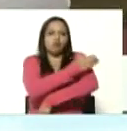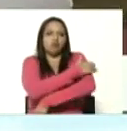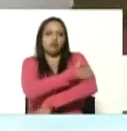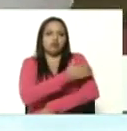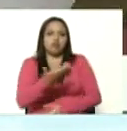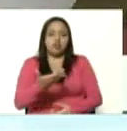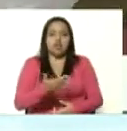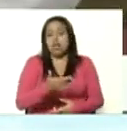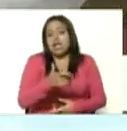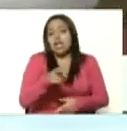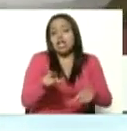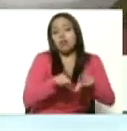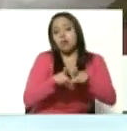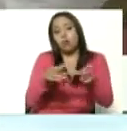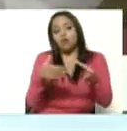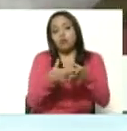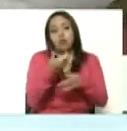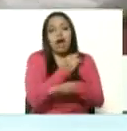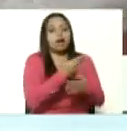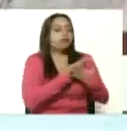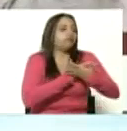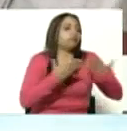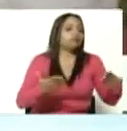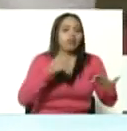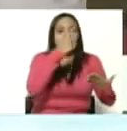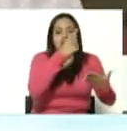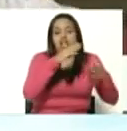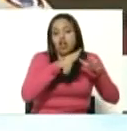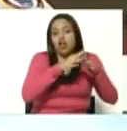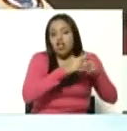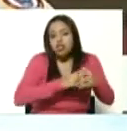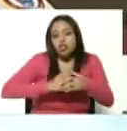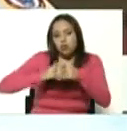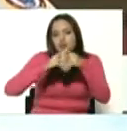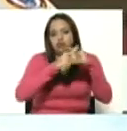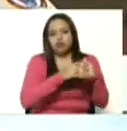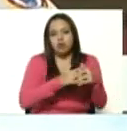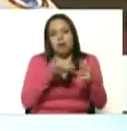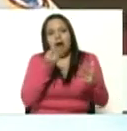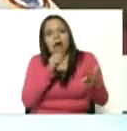ellos los que no ellos están a la orden del gran poder mundial fáctico